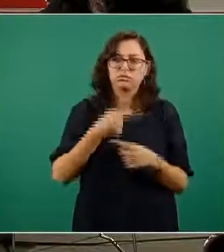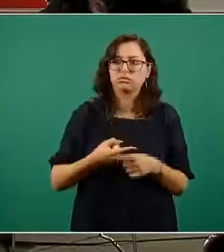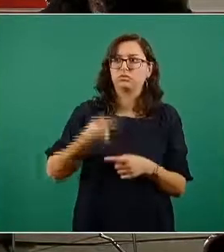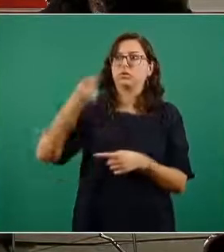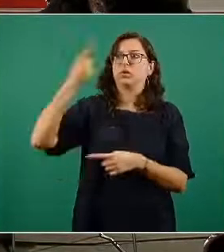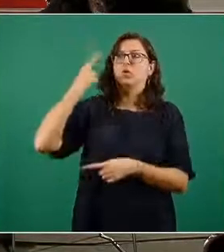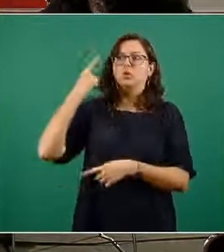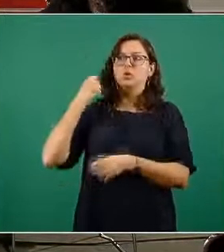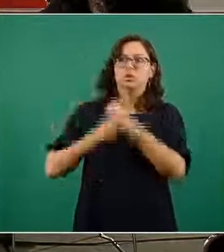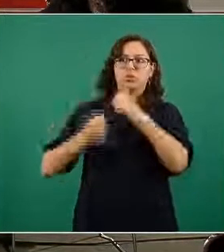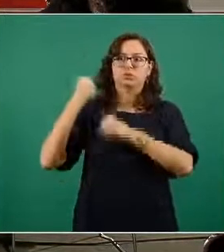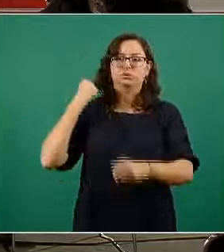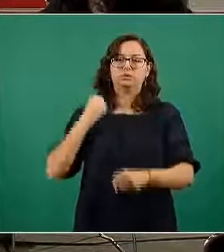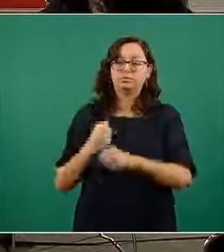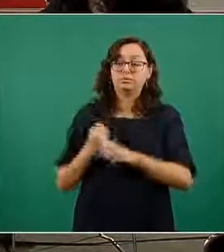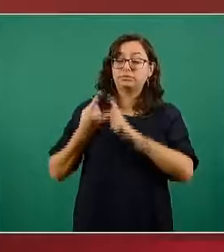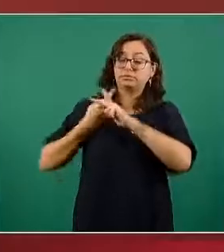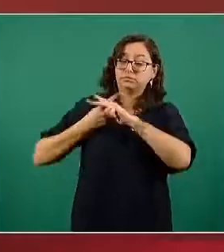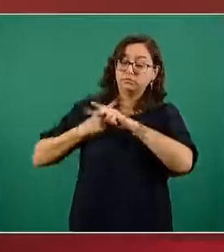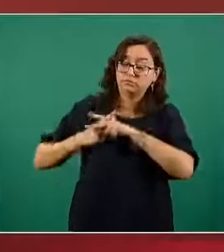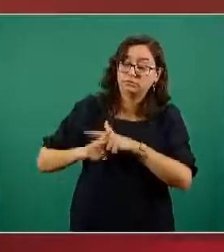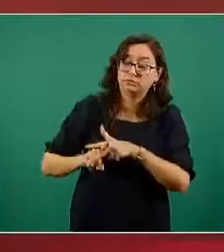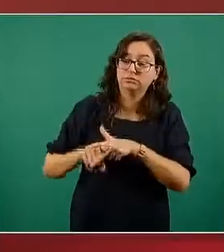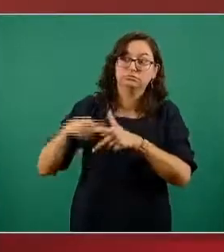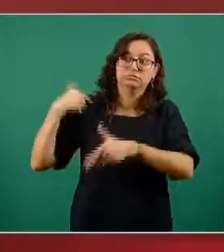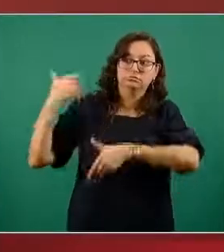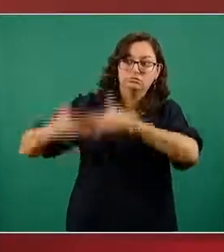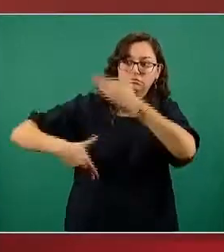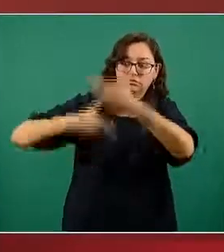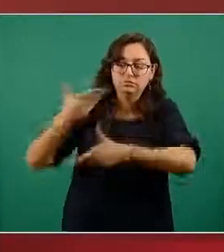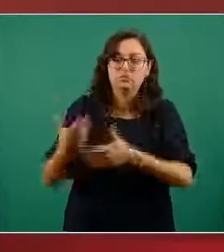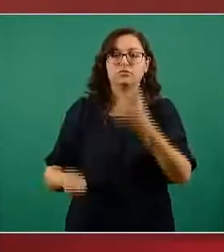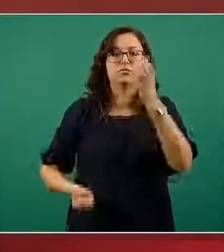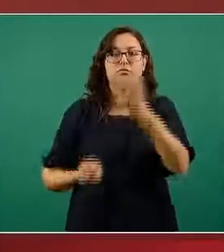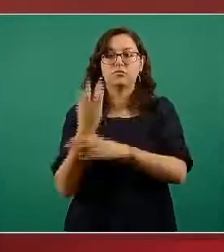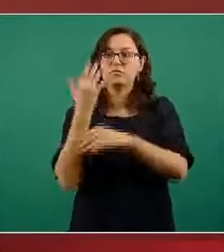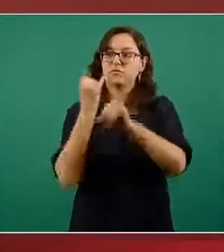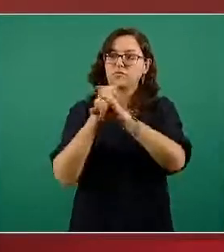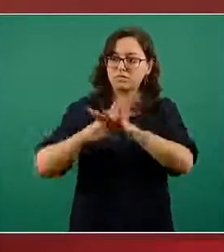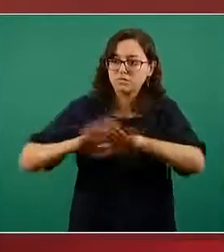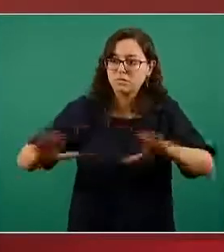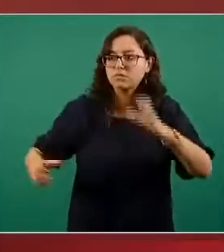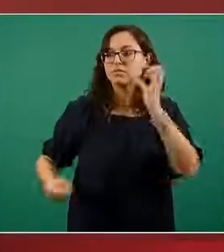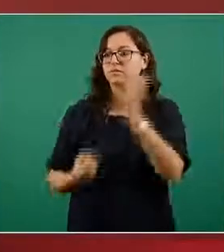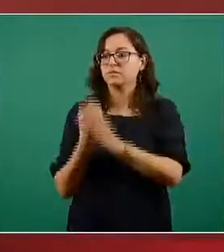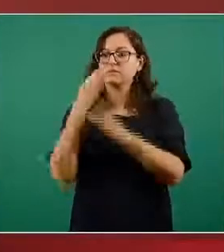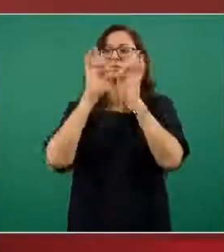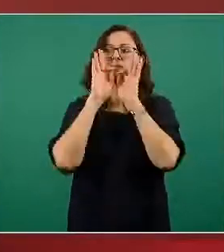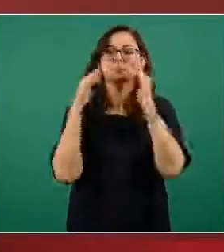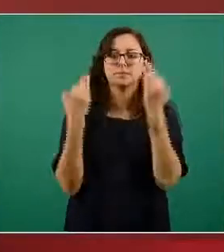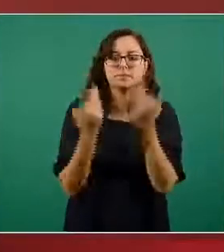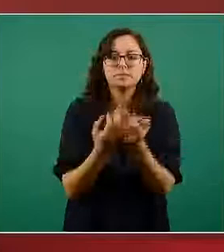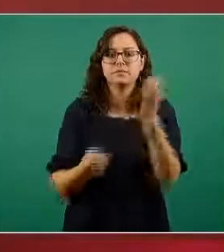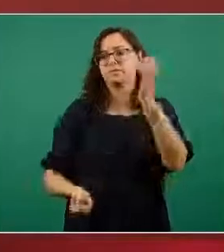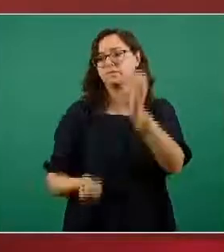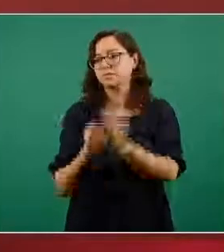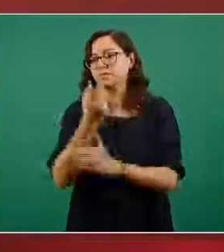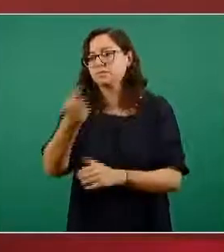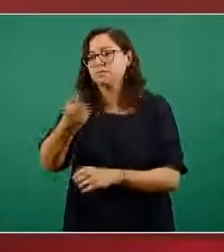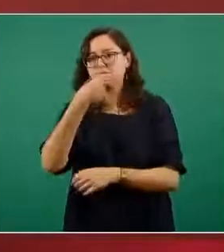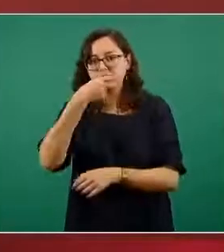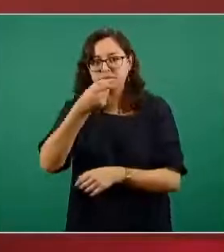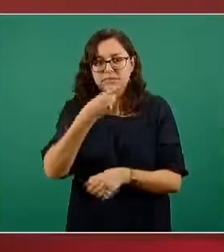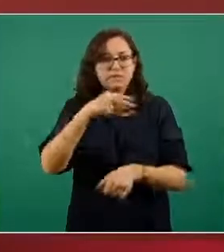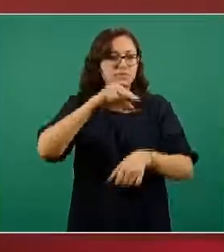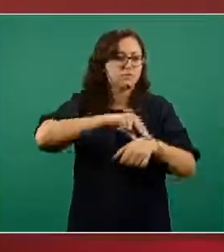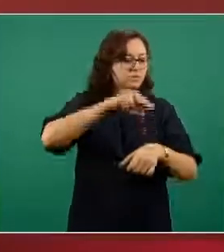han aparecido las vacunas que es un elemento que antes no existía incluso las técnicas médicas del manejo